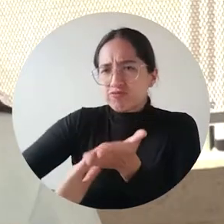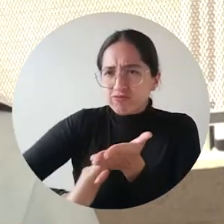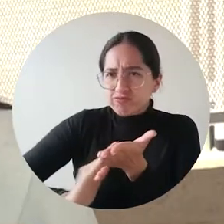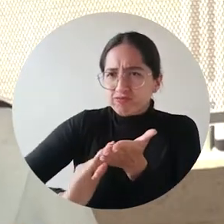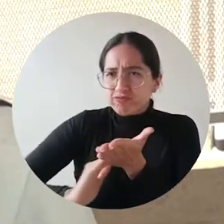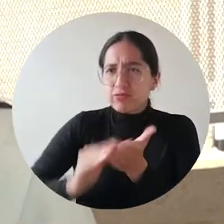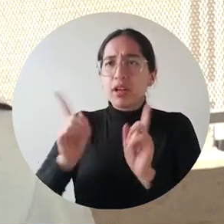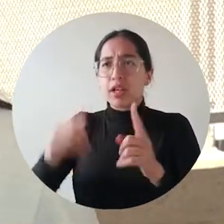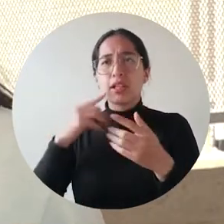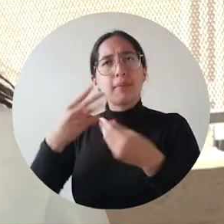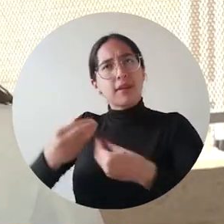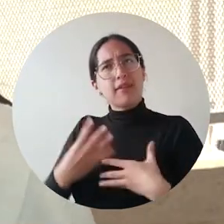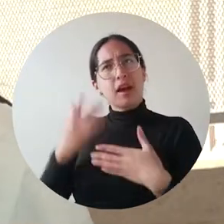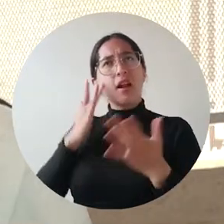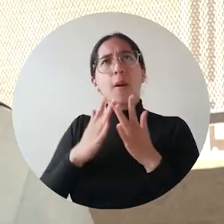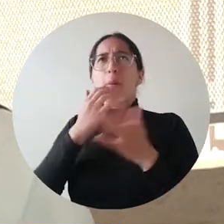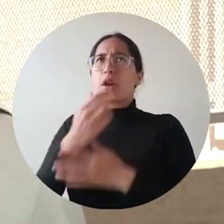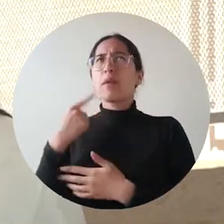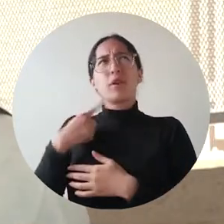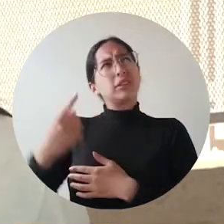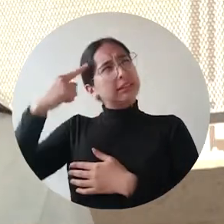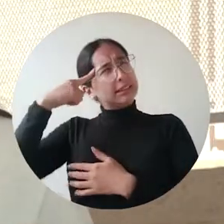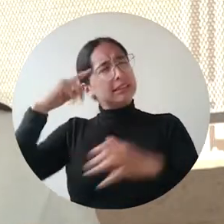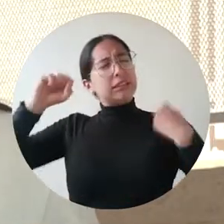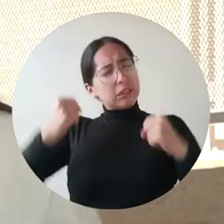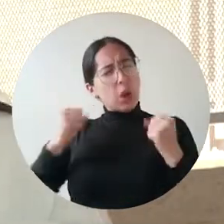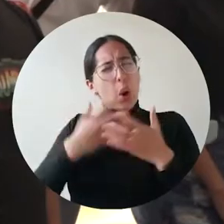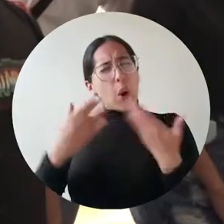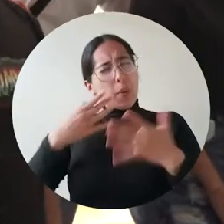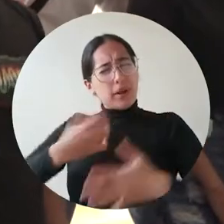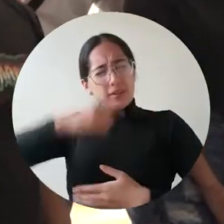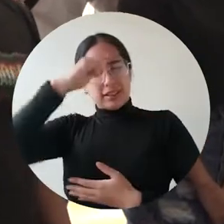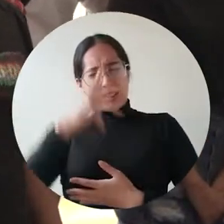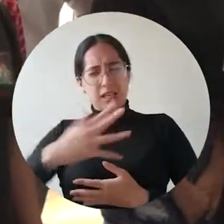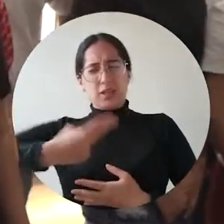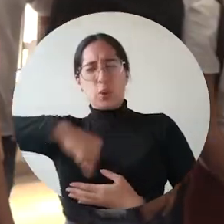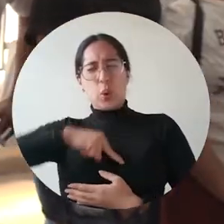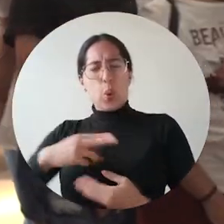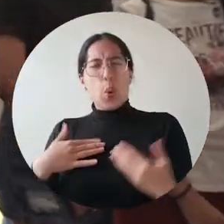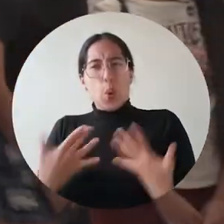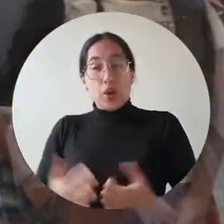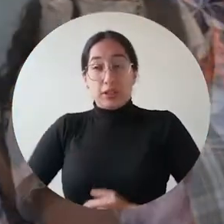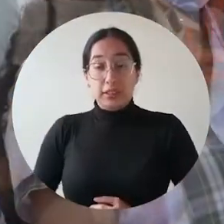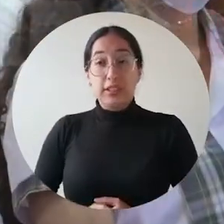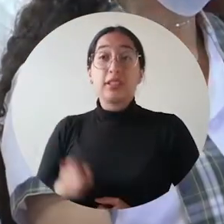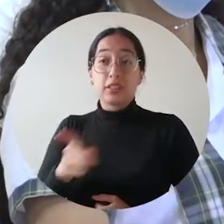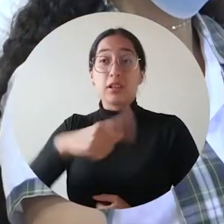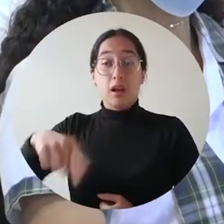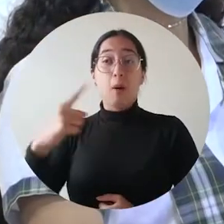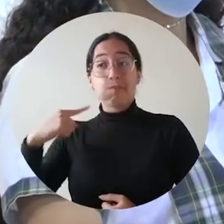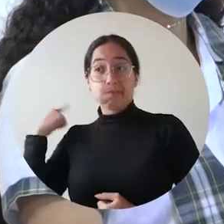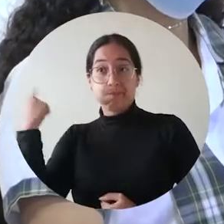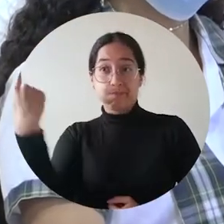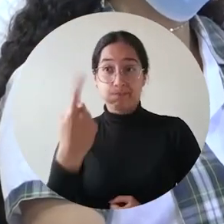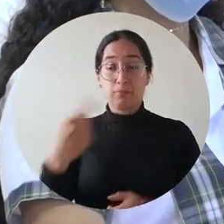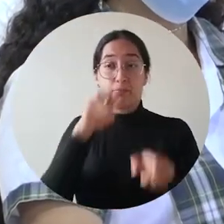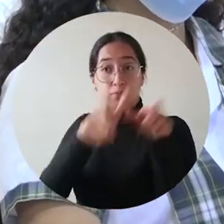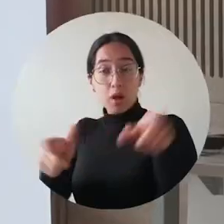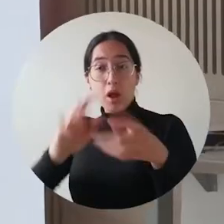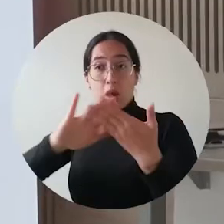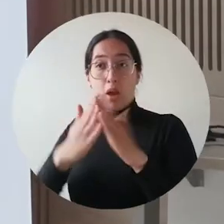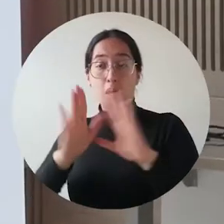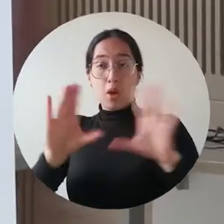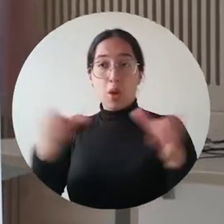más de cerca lo que nos aqueja a los samarios. La comunidad académica y ciudadanía en general participaron